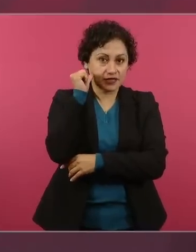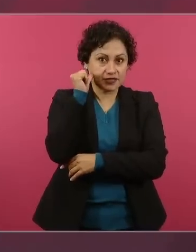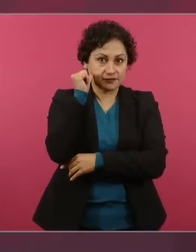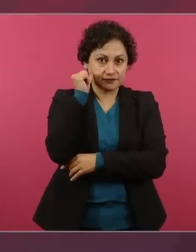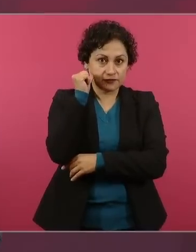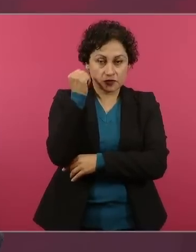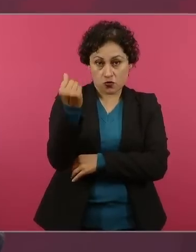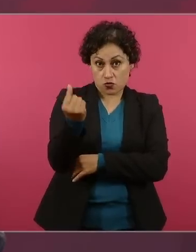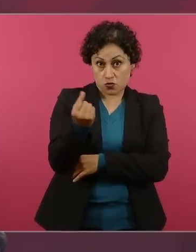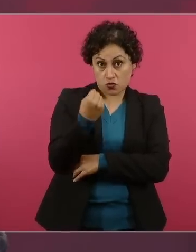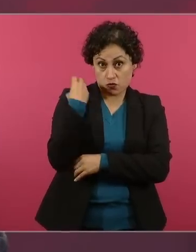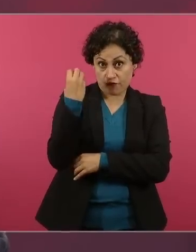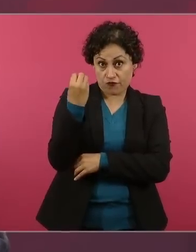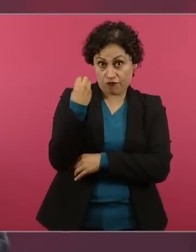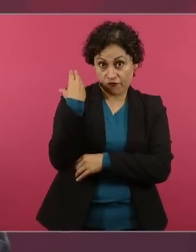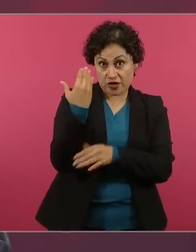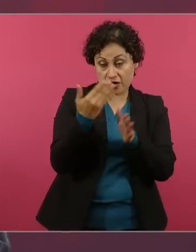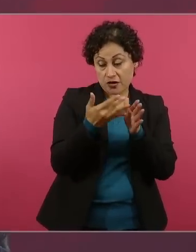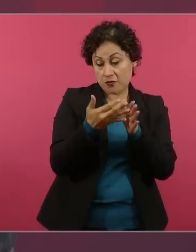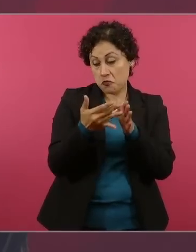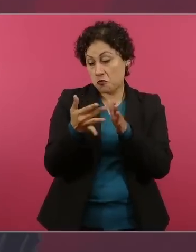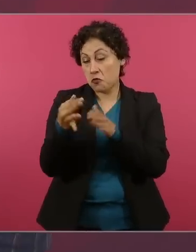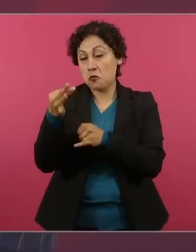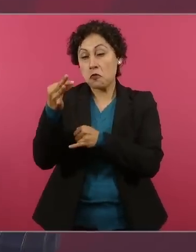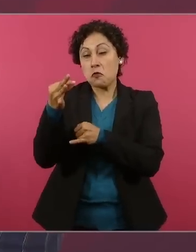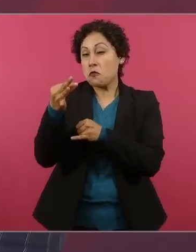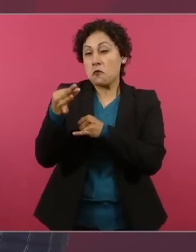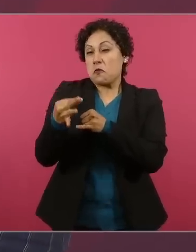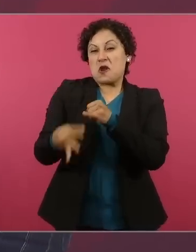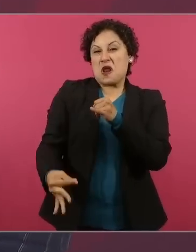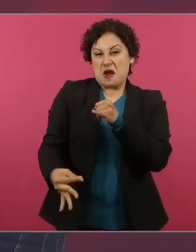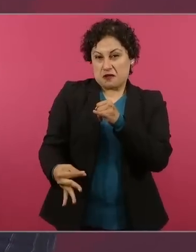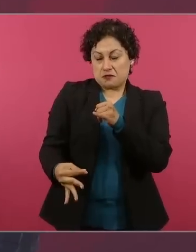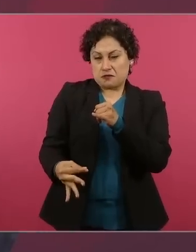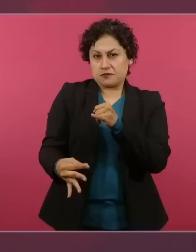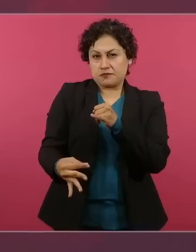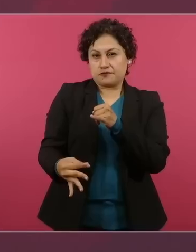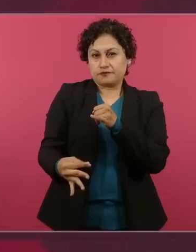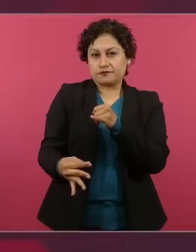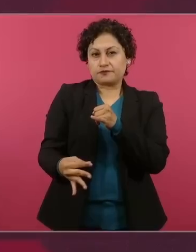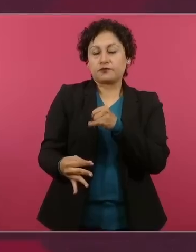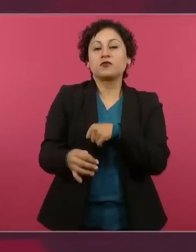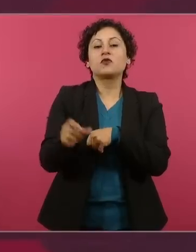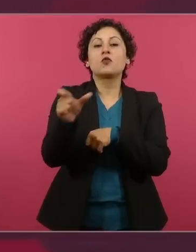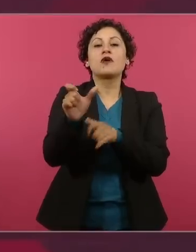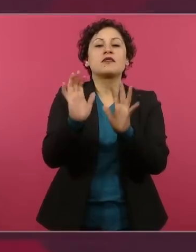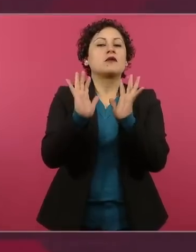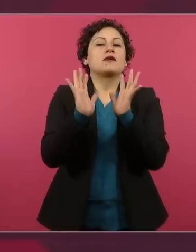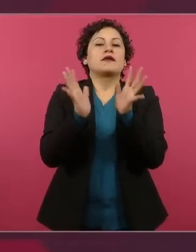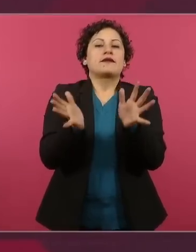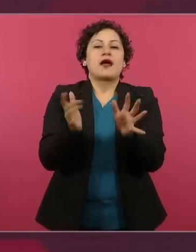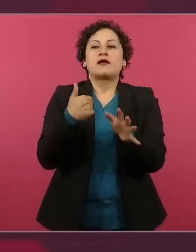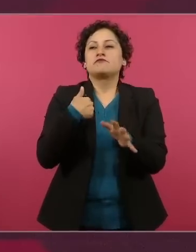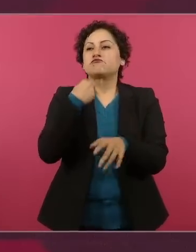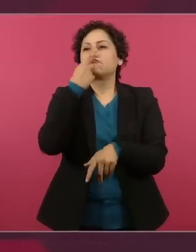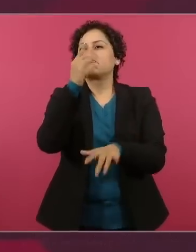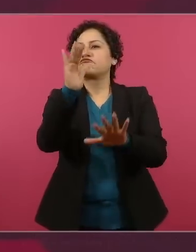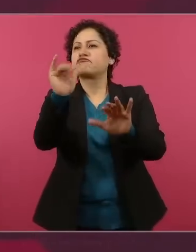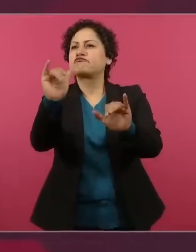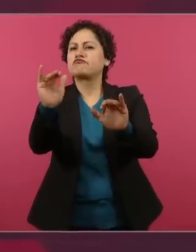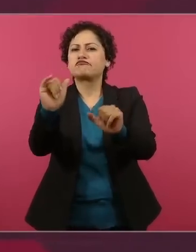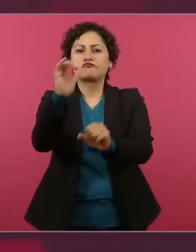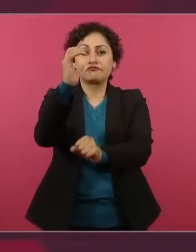de la conferencia, ya cuando habíamos terminado, empezaron